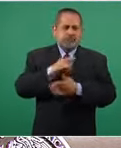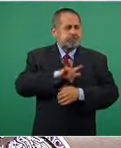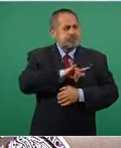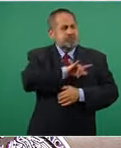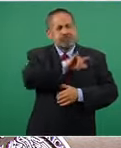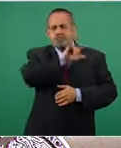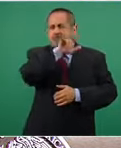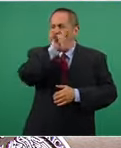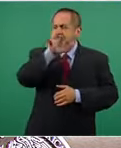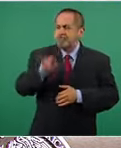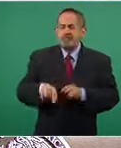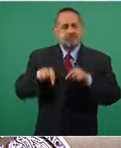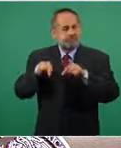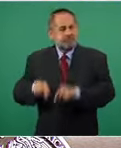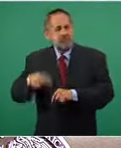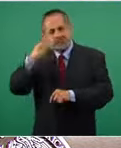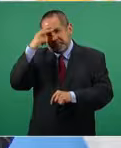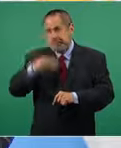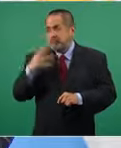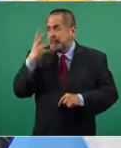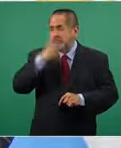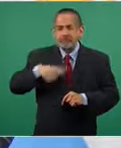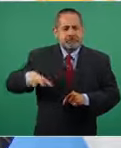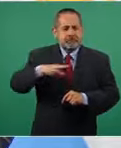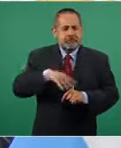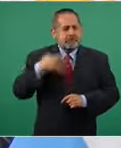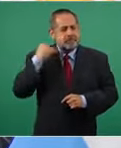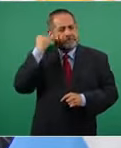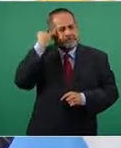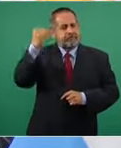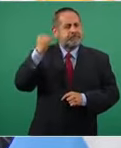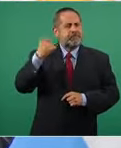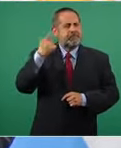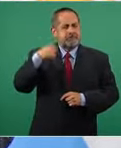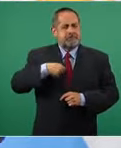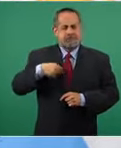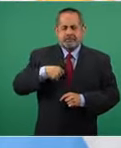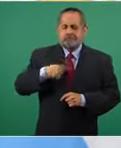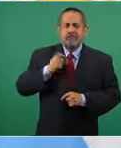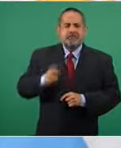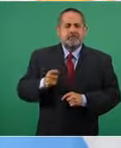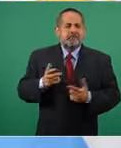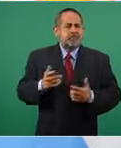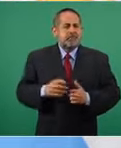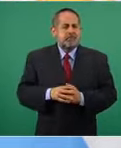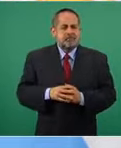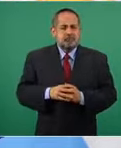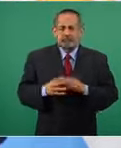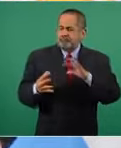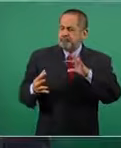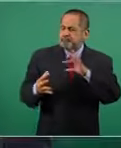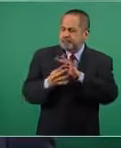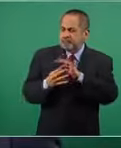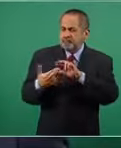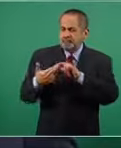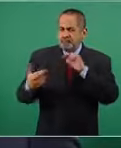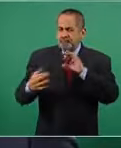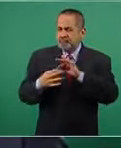hermoso. Con la idea de definitivamente unir lazos,